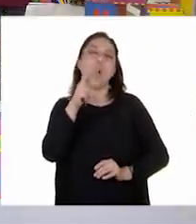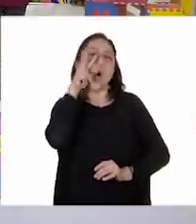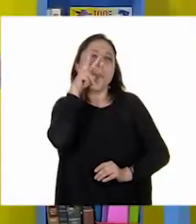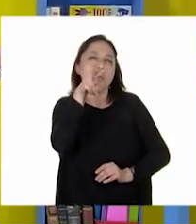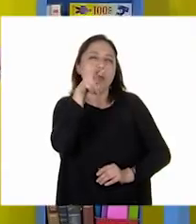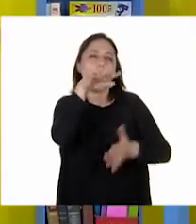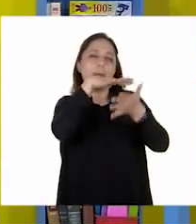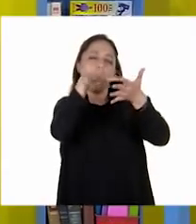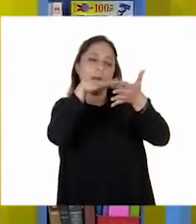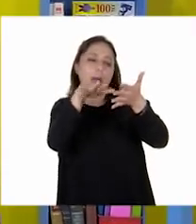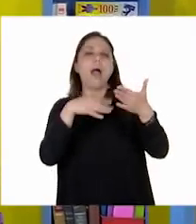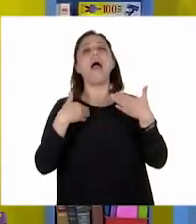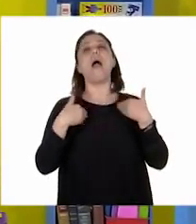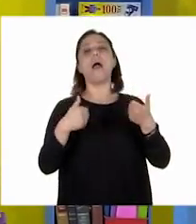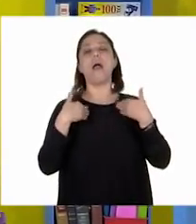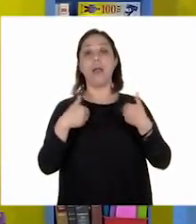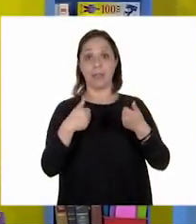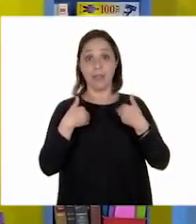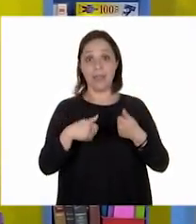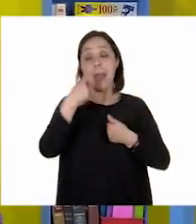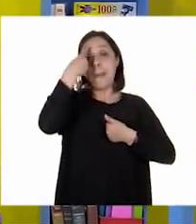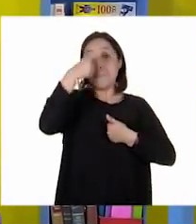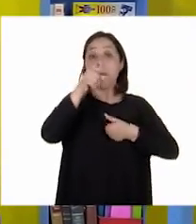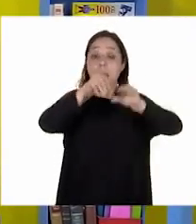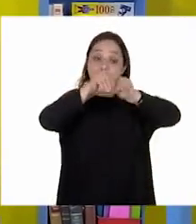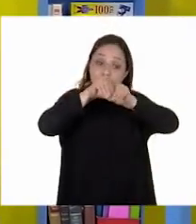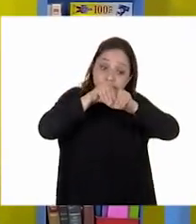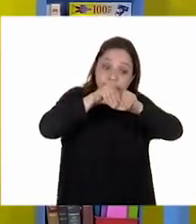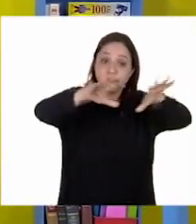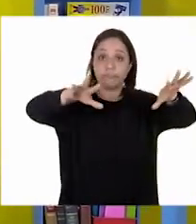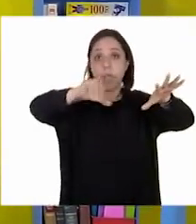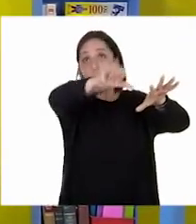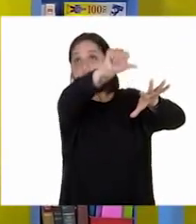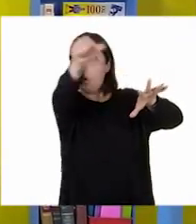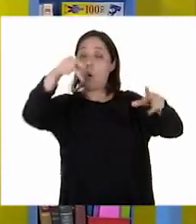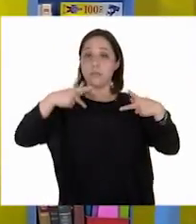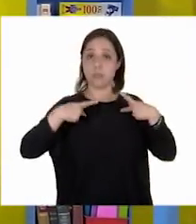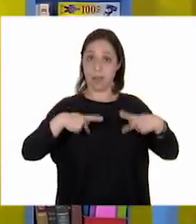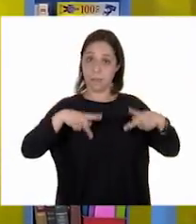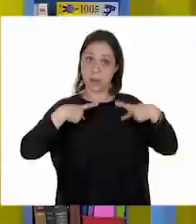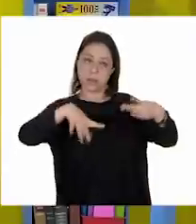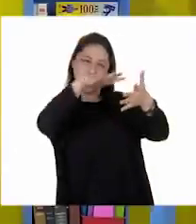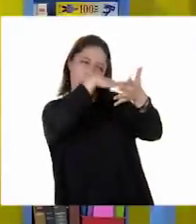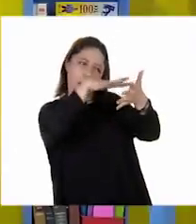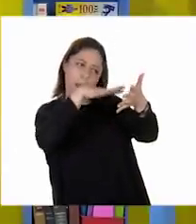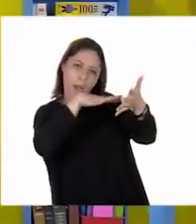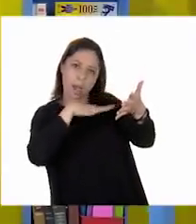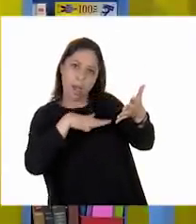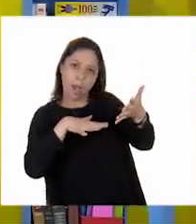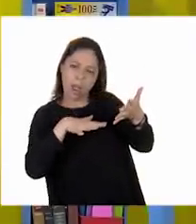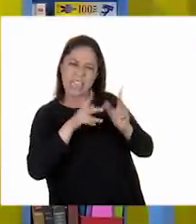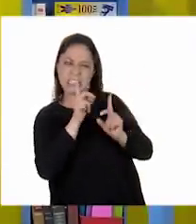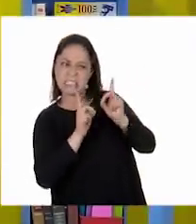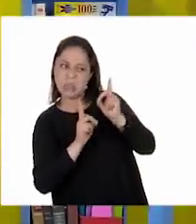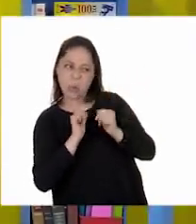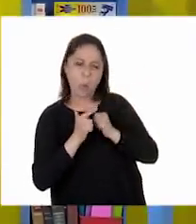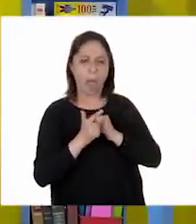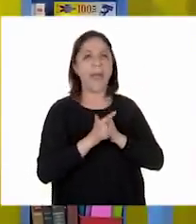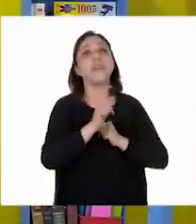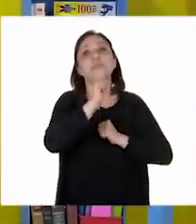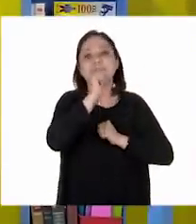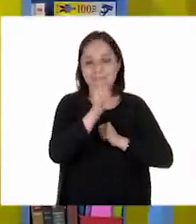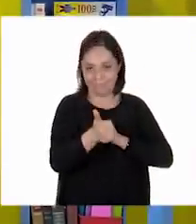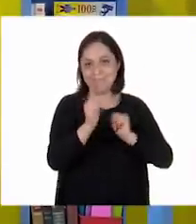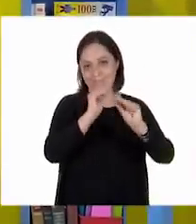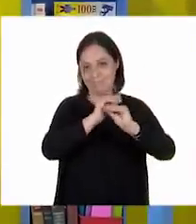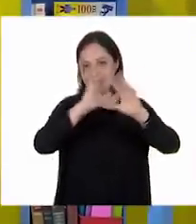toda nuestra ficha para que las niñas, los niños o cualquier persona que le vaya a dar lectura no tenga duda de absolutamente nada.